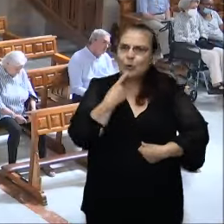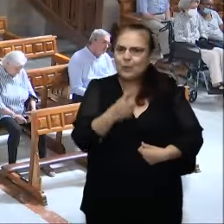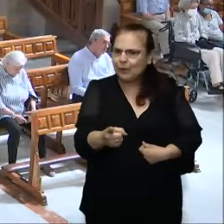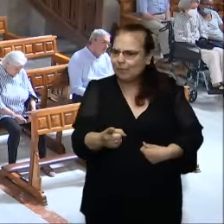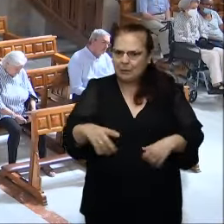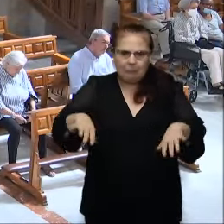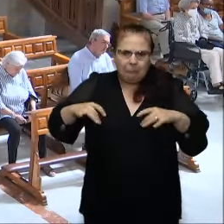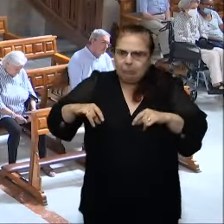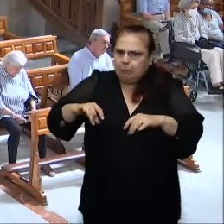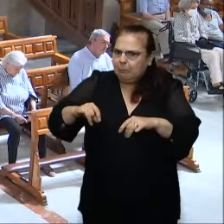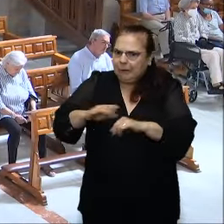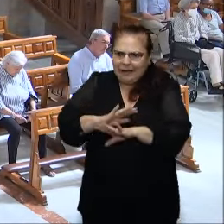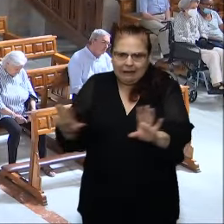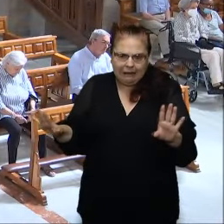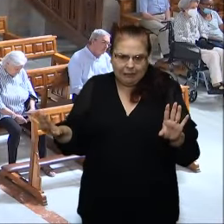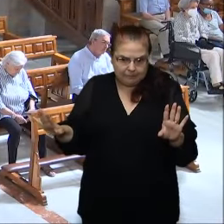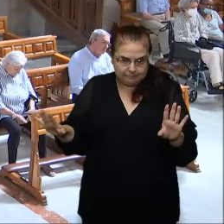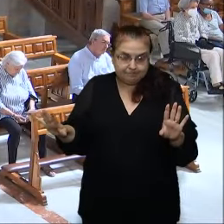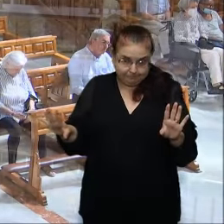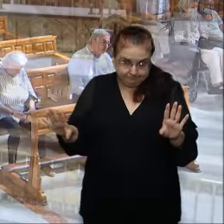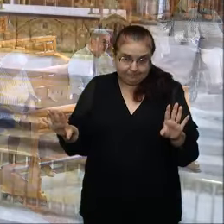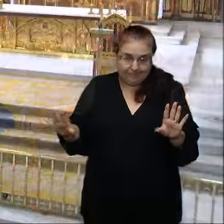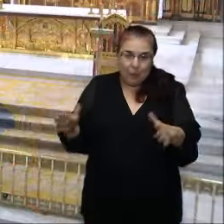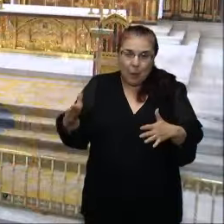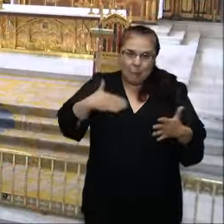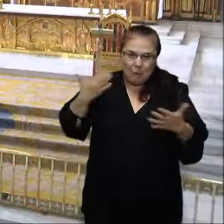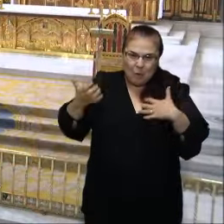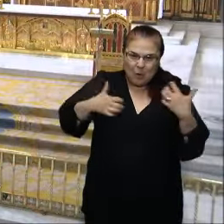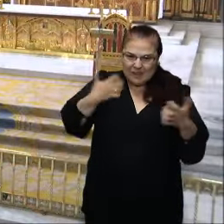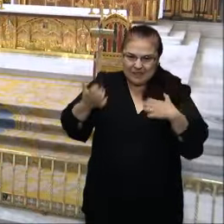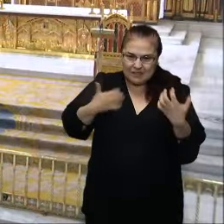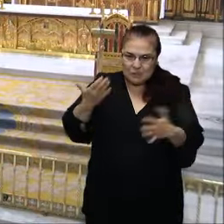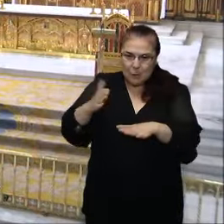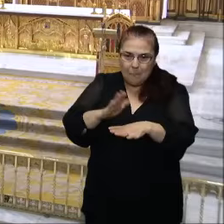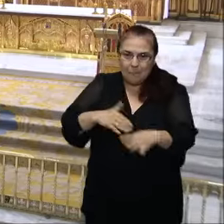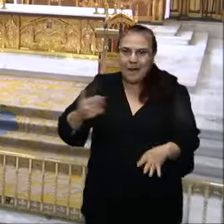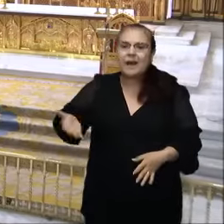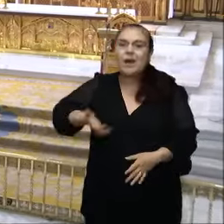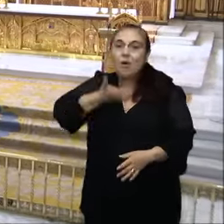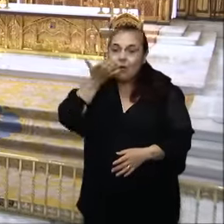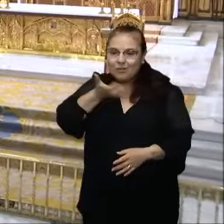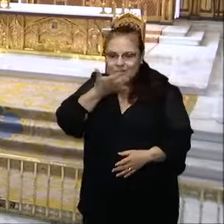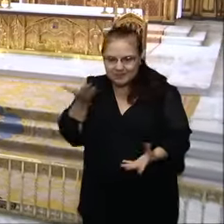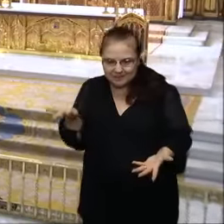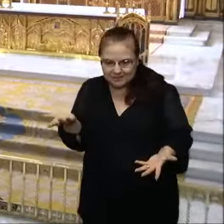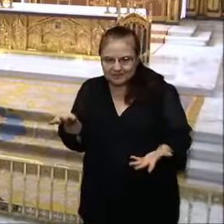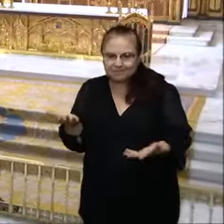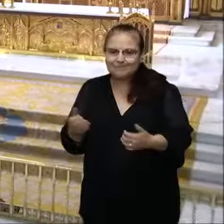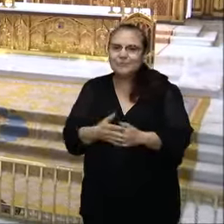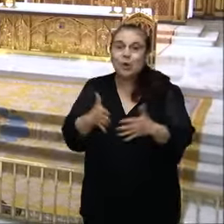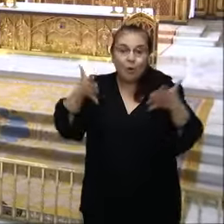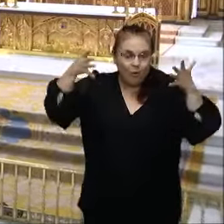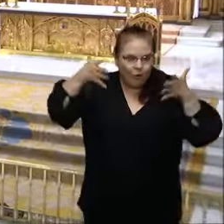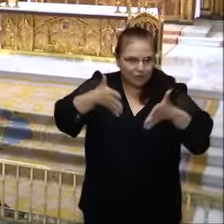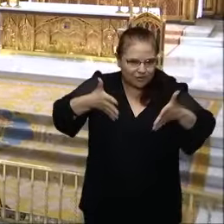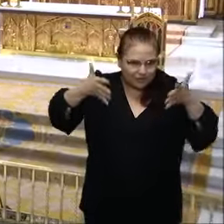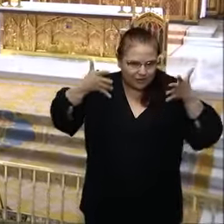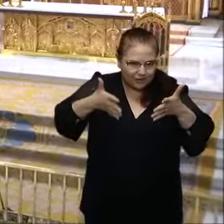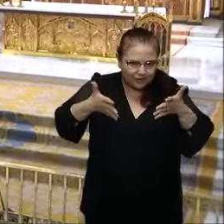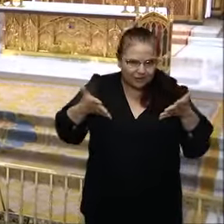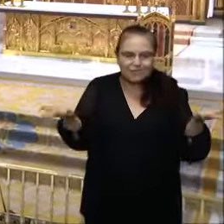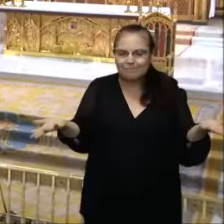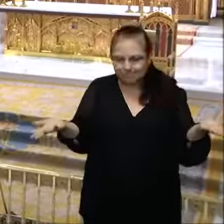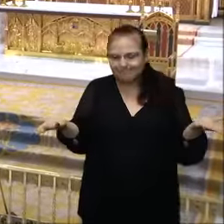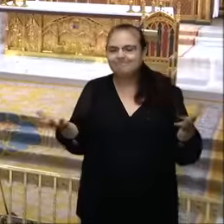funesto para los oyentes. Bueno, estos son unos consejos para Timoteo, que